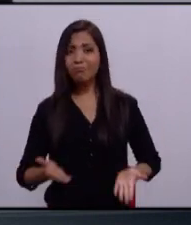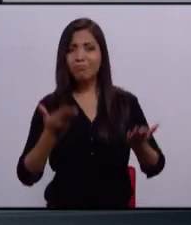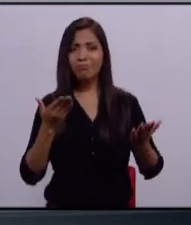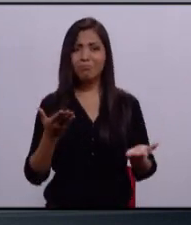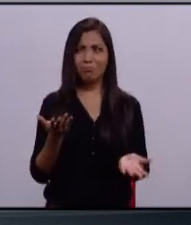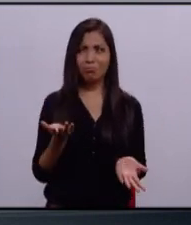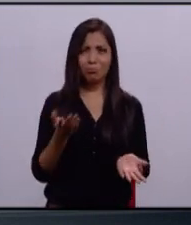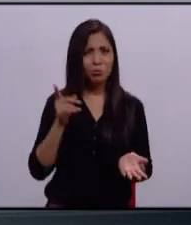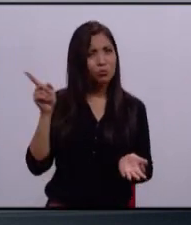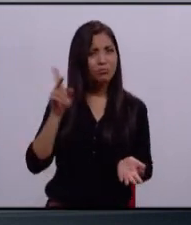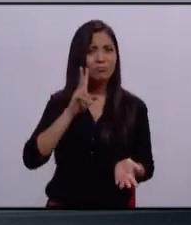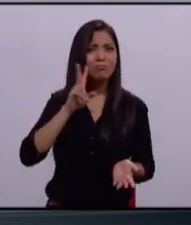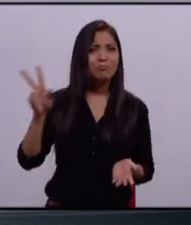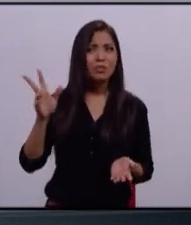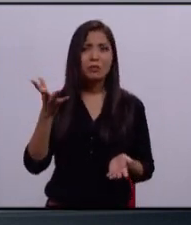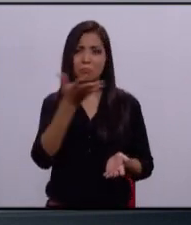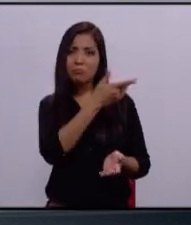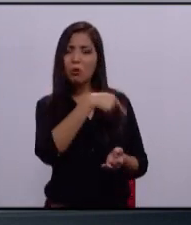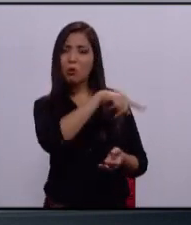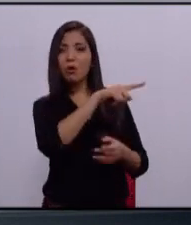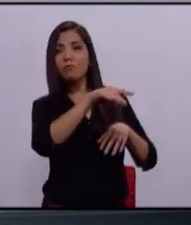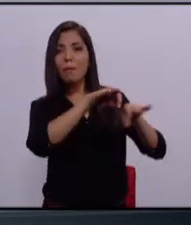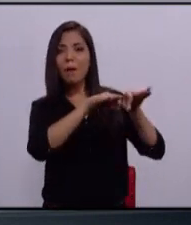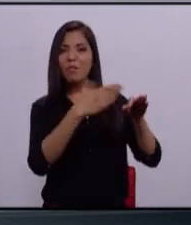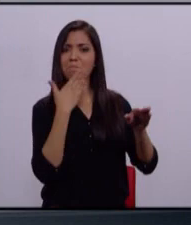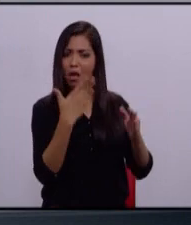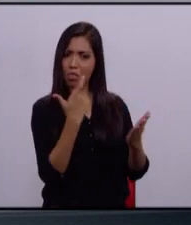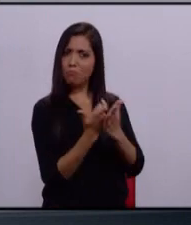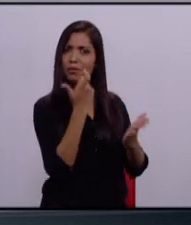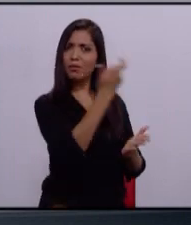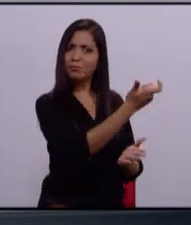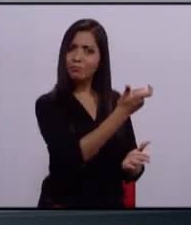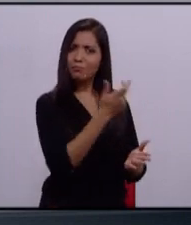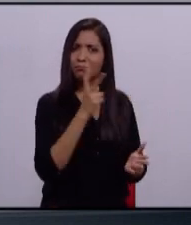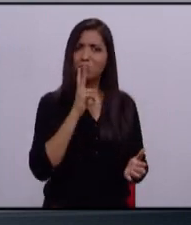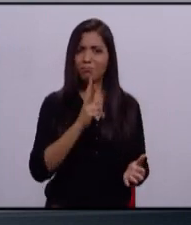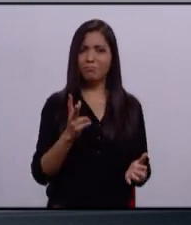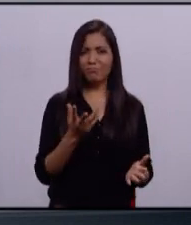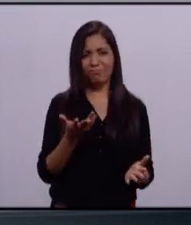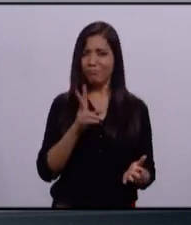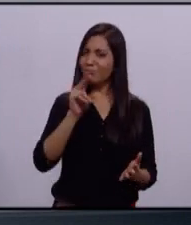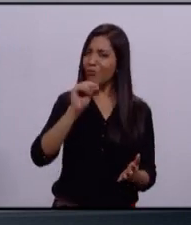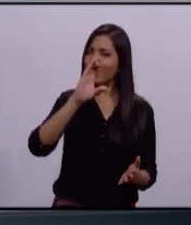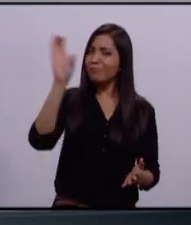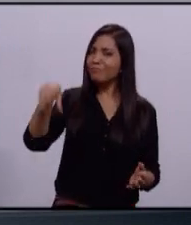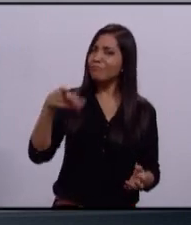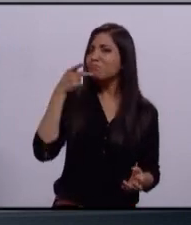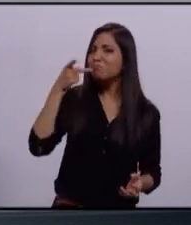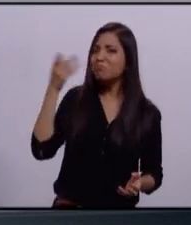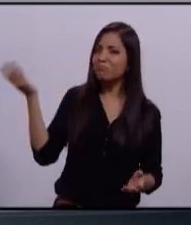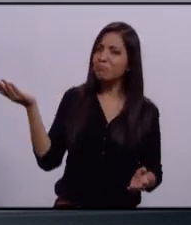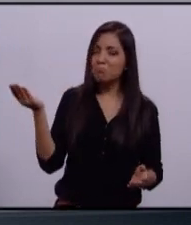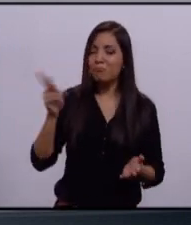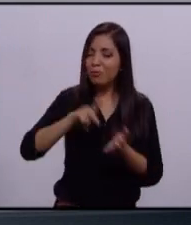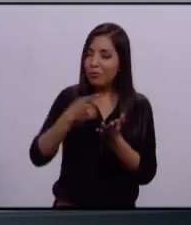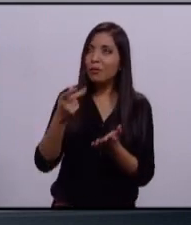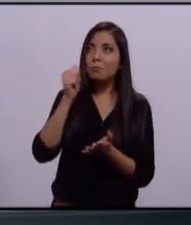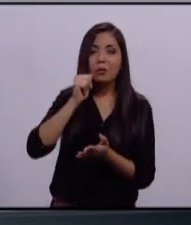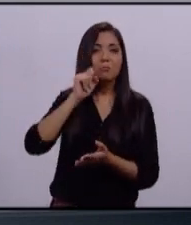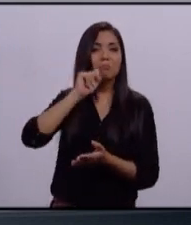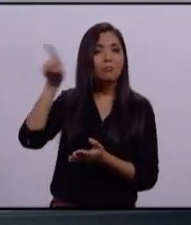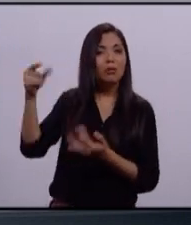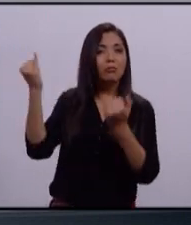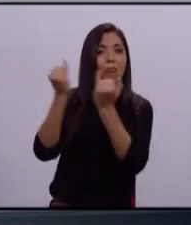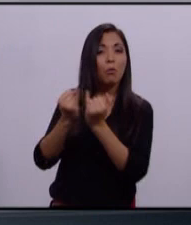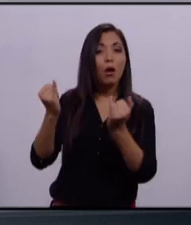encontrado un empleo digno en Zapopan? ¿Un empleo bien pagado? ¿Verdad que esto no es cierto? Nuevamente, nos quieren engañar con